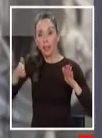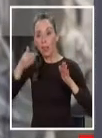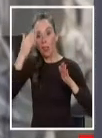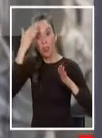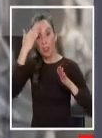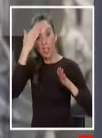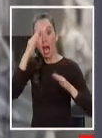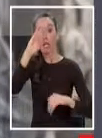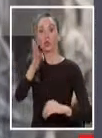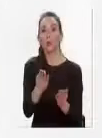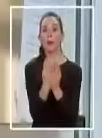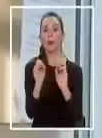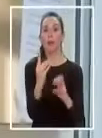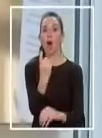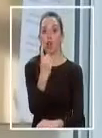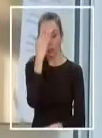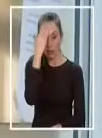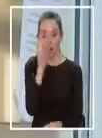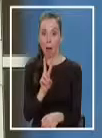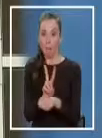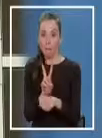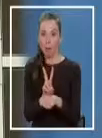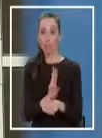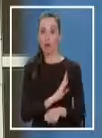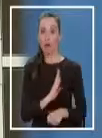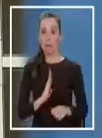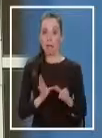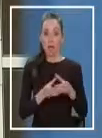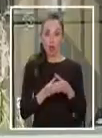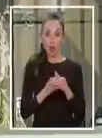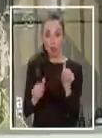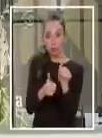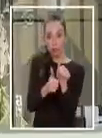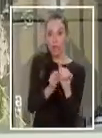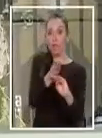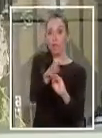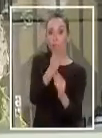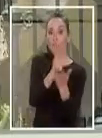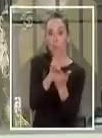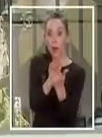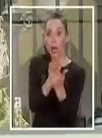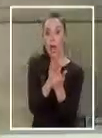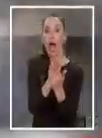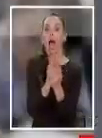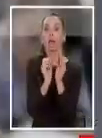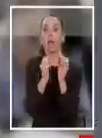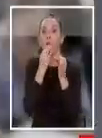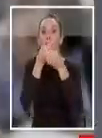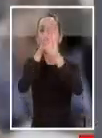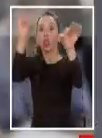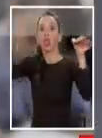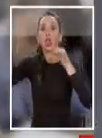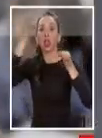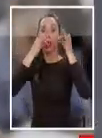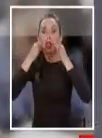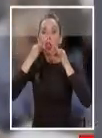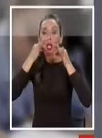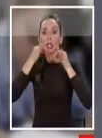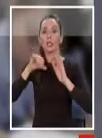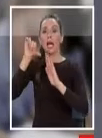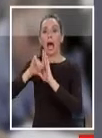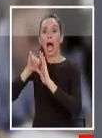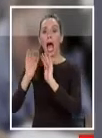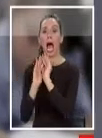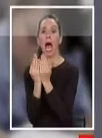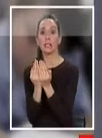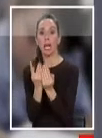completo por 11 días. Cuando un docente o miembro del equipo asistió al colegio en periodo de transmisibilidad, aislamiento por